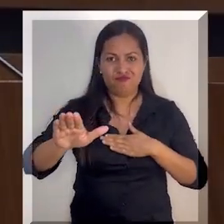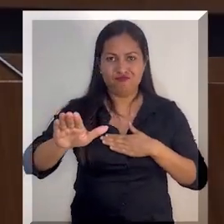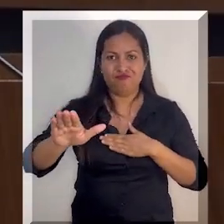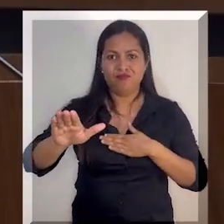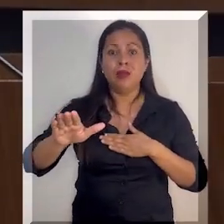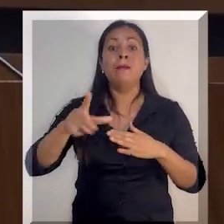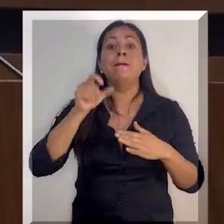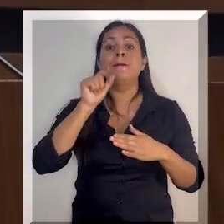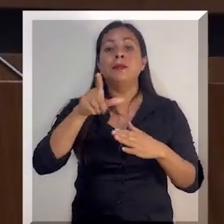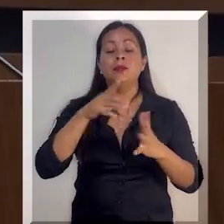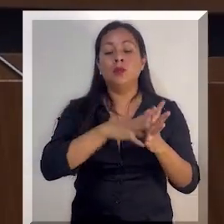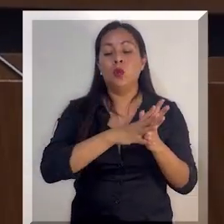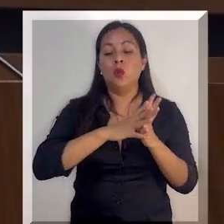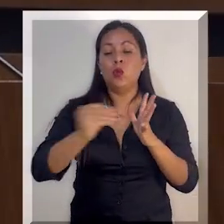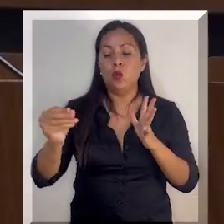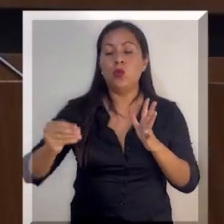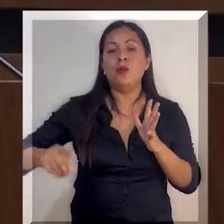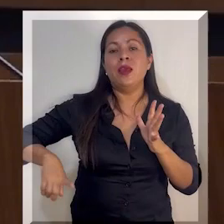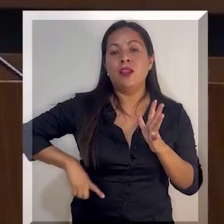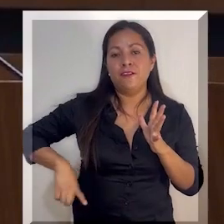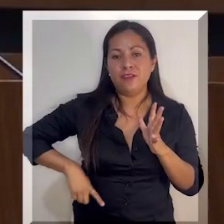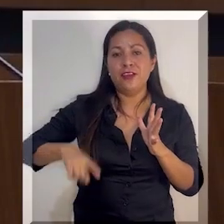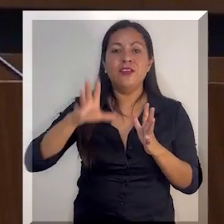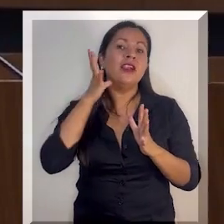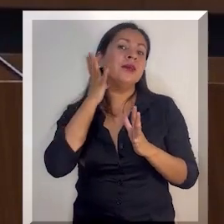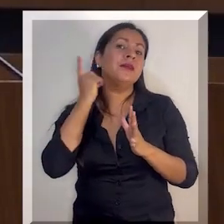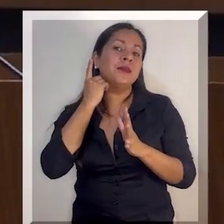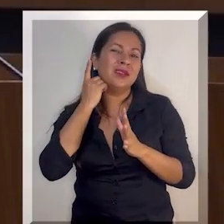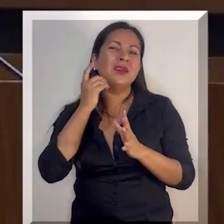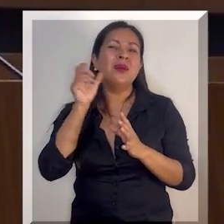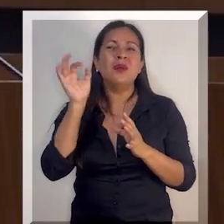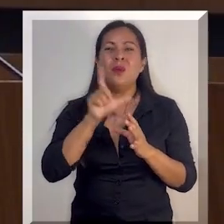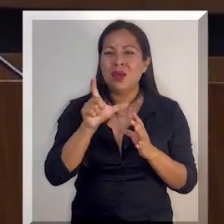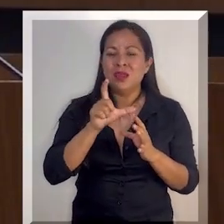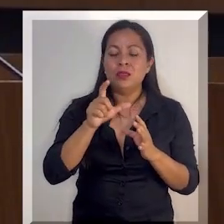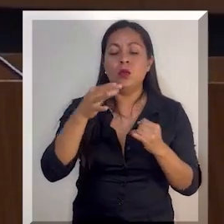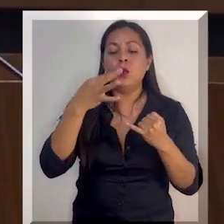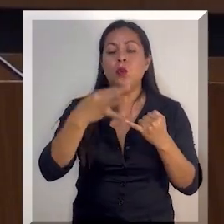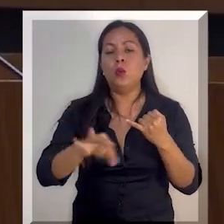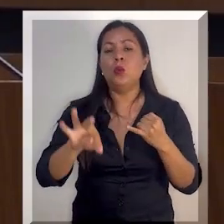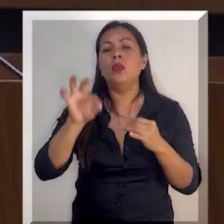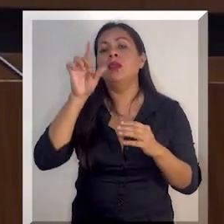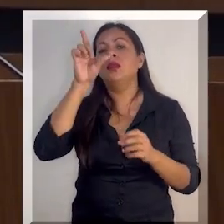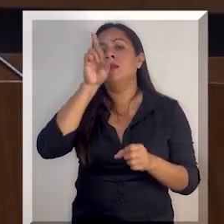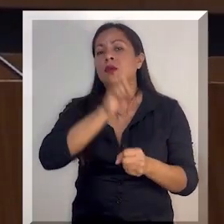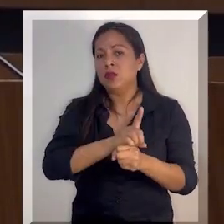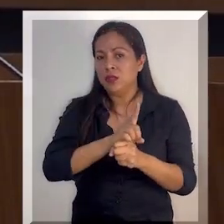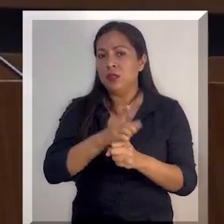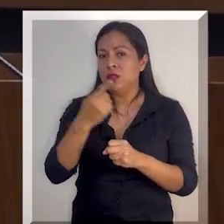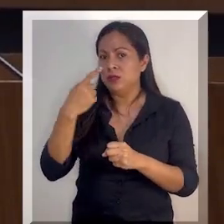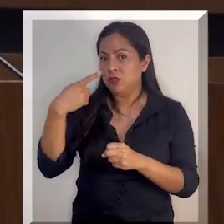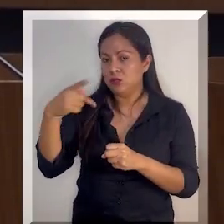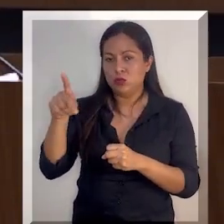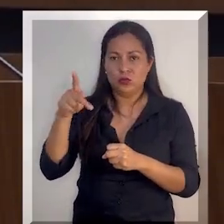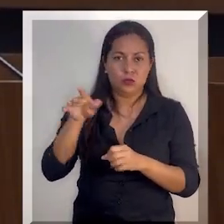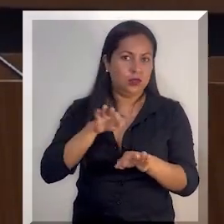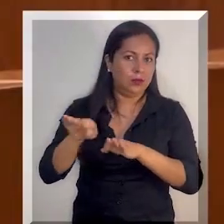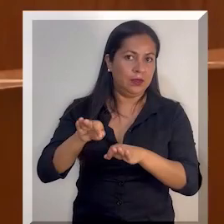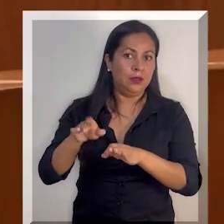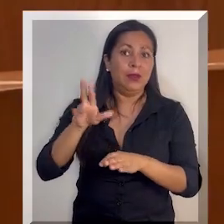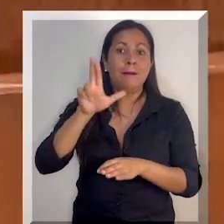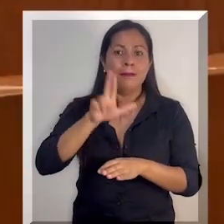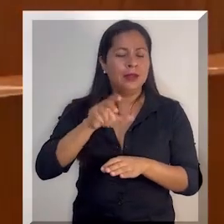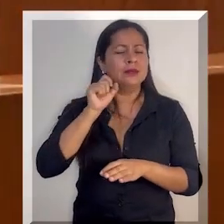protesta, enviando copia al Ejecutivo y al Congreso del Estado a más tardar el último día de su mandato.